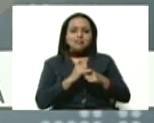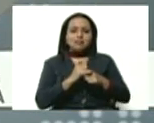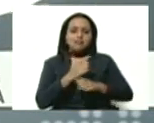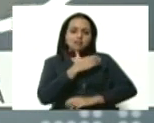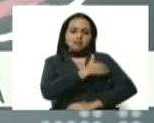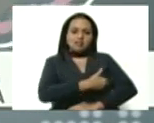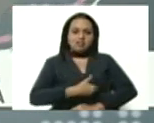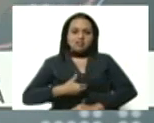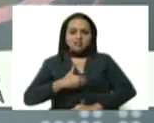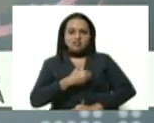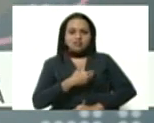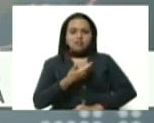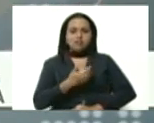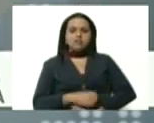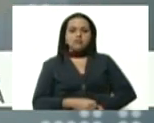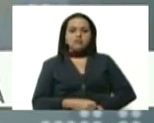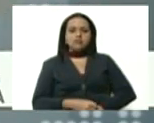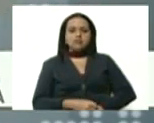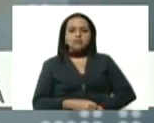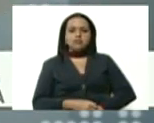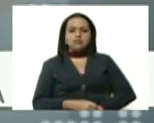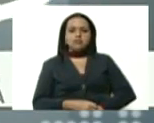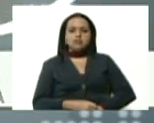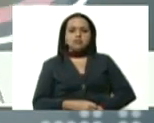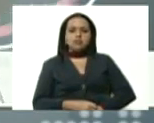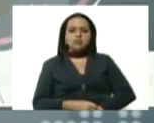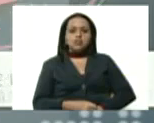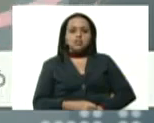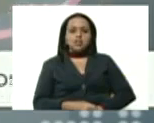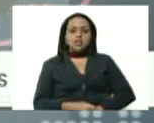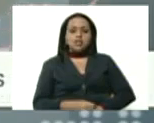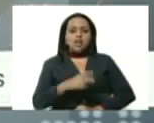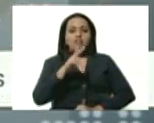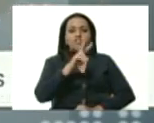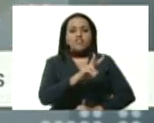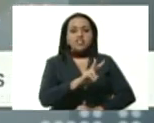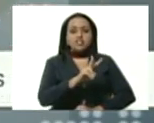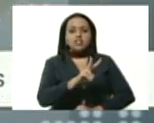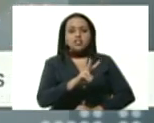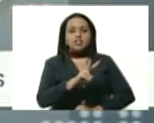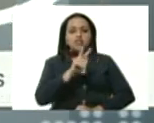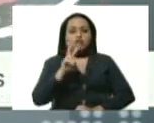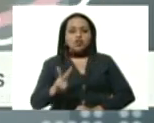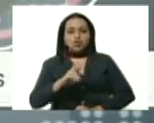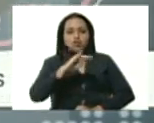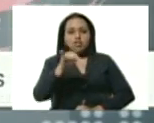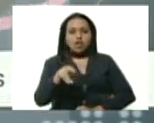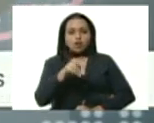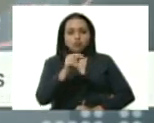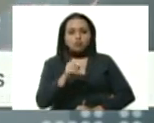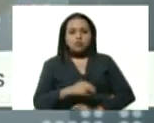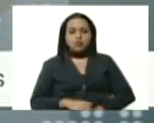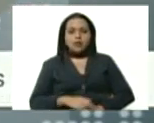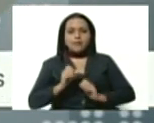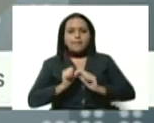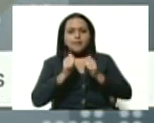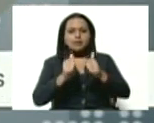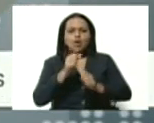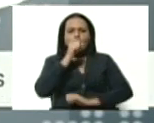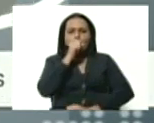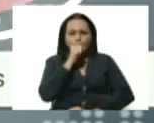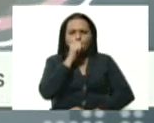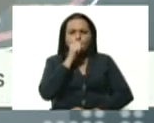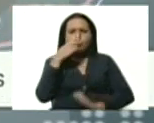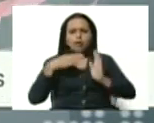22 de junio inició síntomas caracterizados por malestar general, tos, decaimiento, acudió a